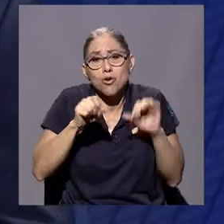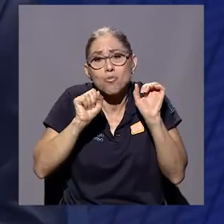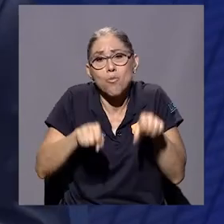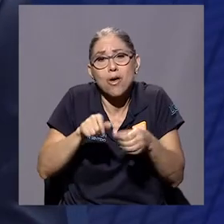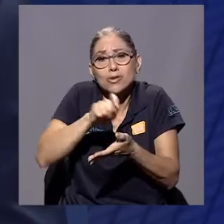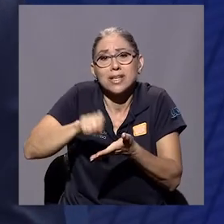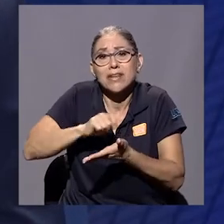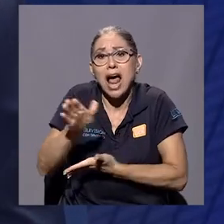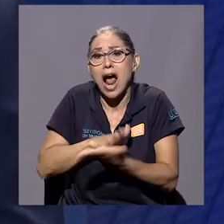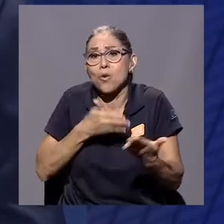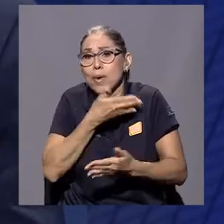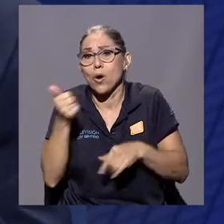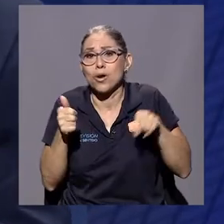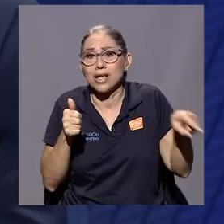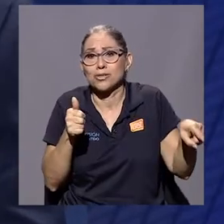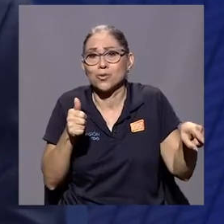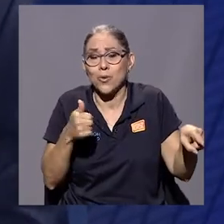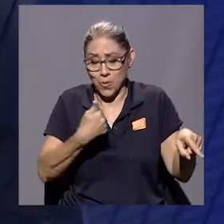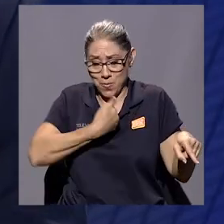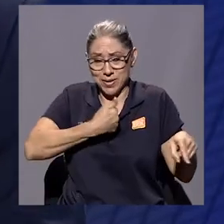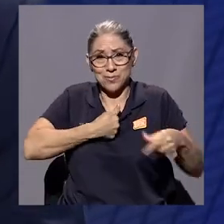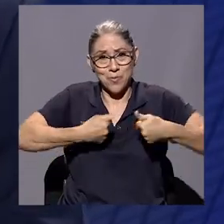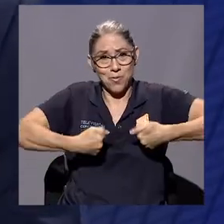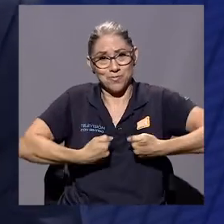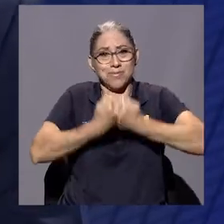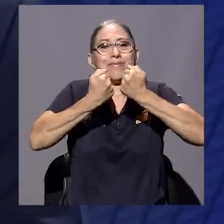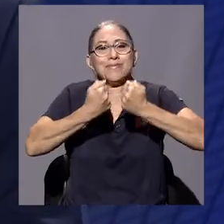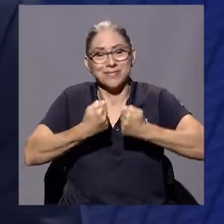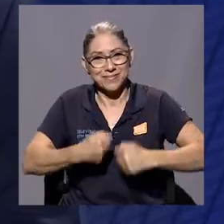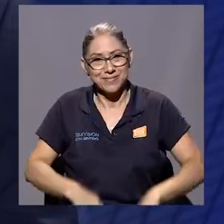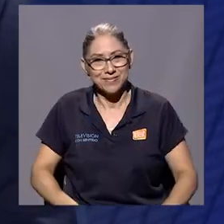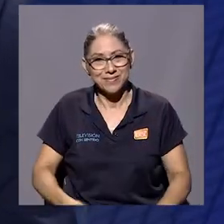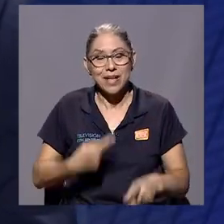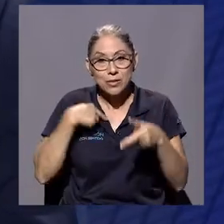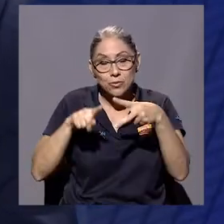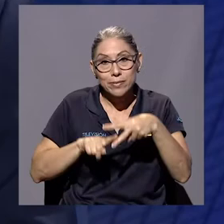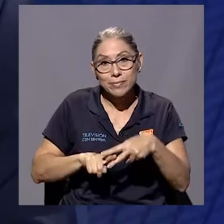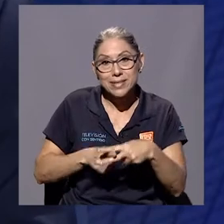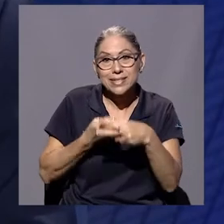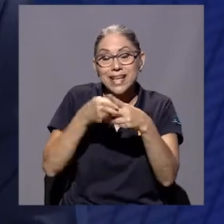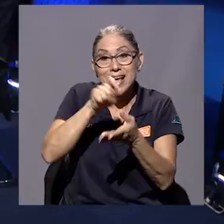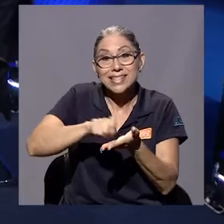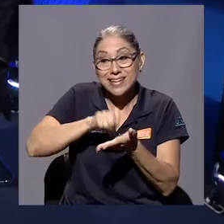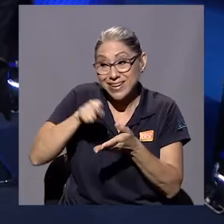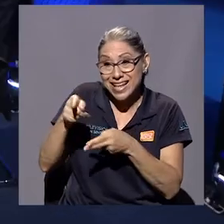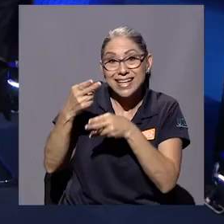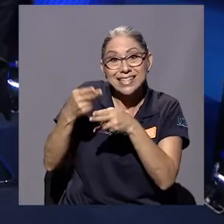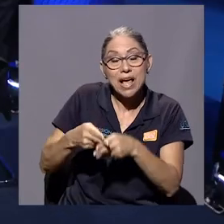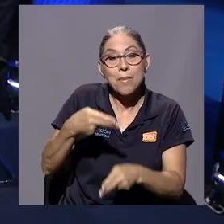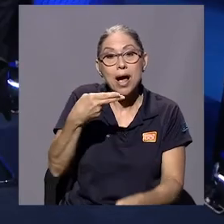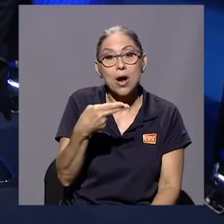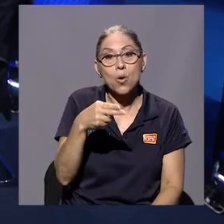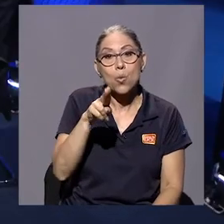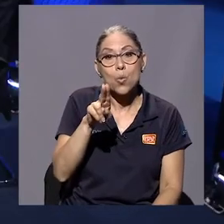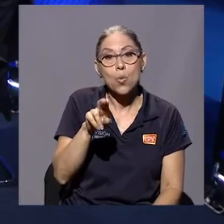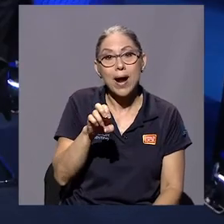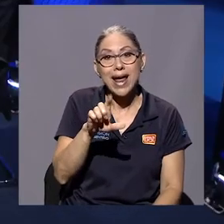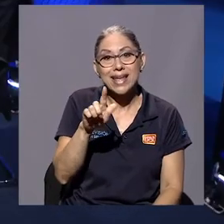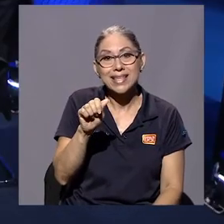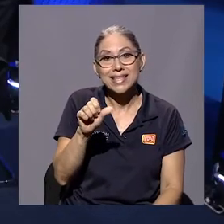Entonces yo mismo me reté y empecé a escribir esta novela, Huellas de Ceniza.